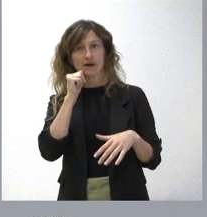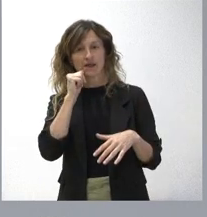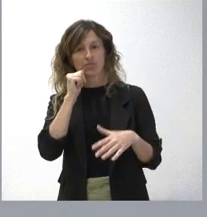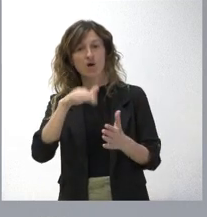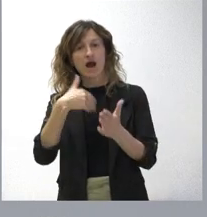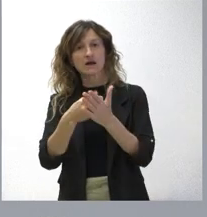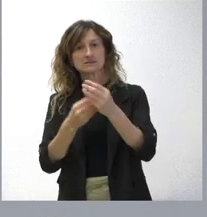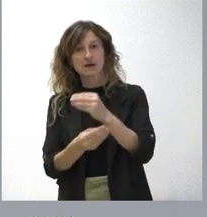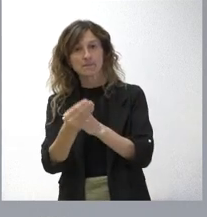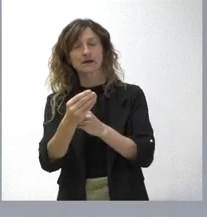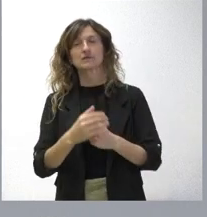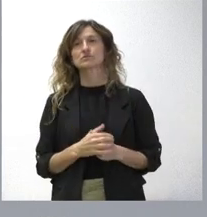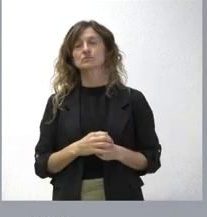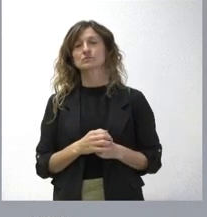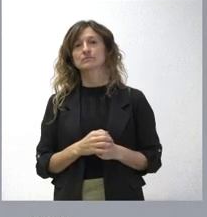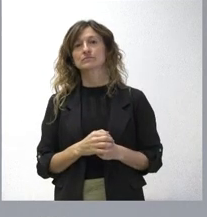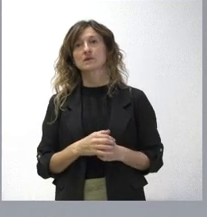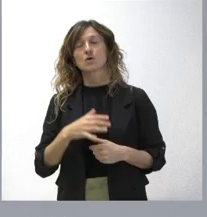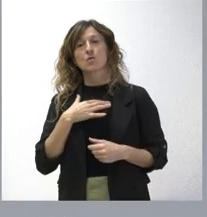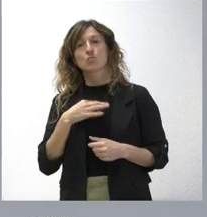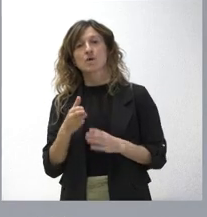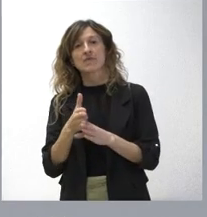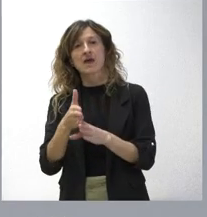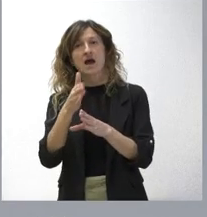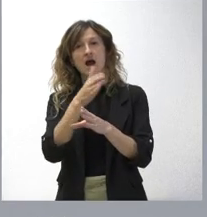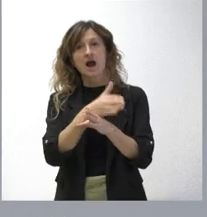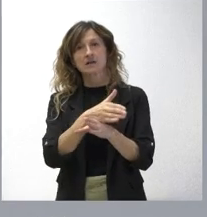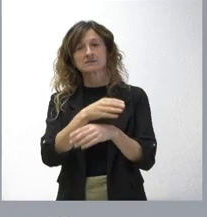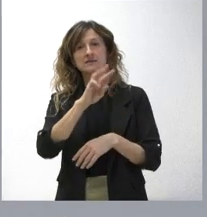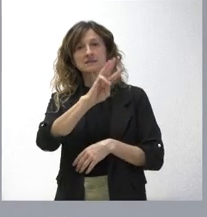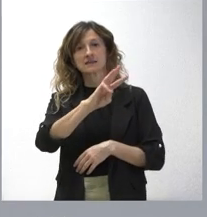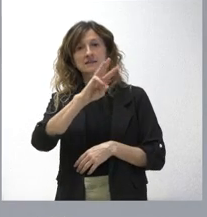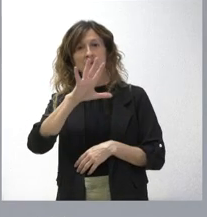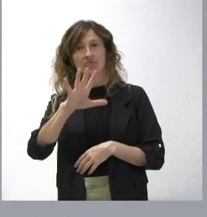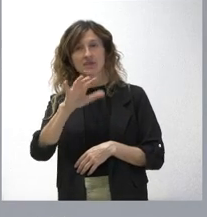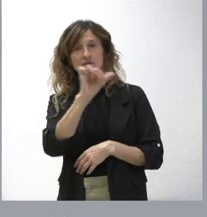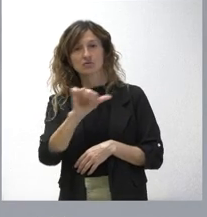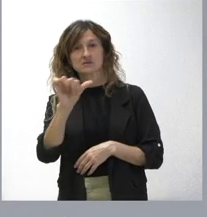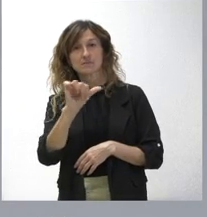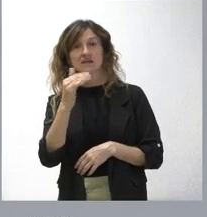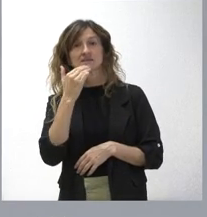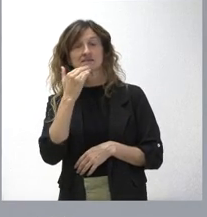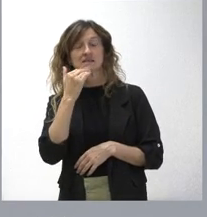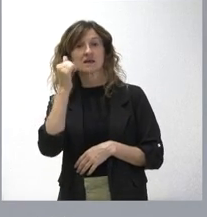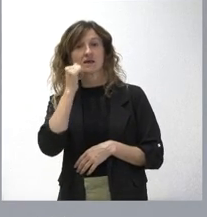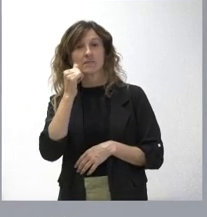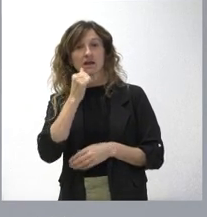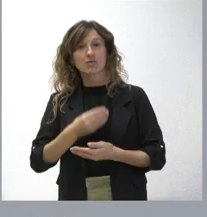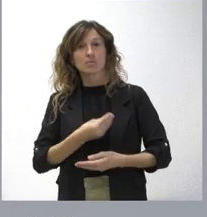momento del parto, que se podría anticipar hasta la semana 35 en el caso de embarazos múltiples.